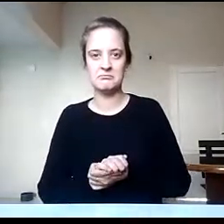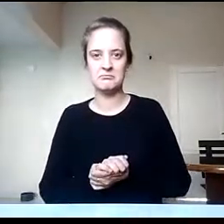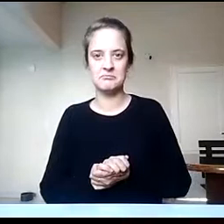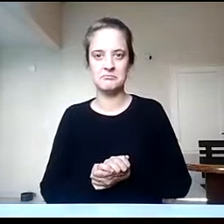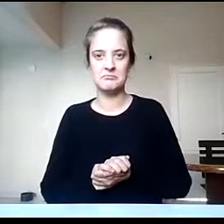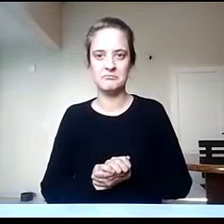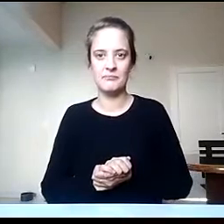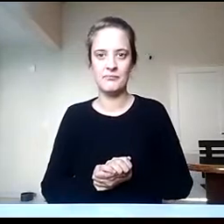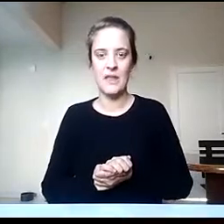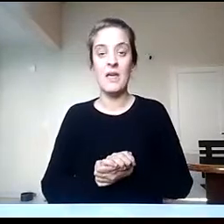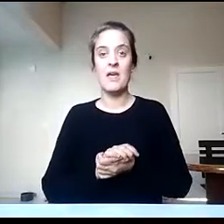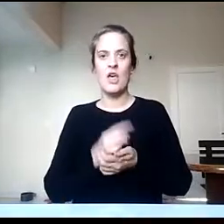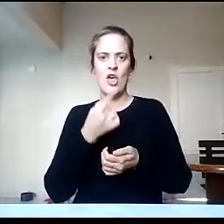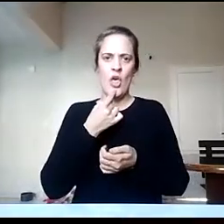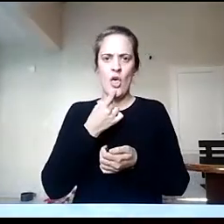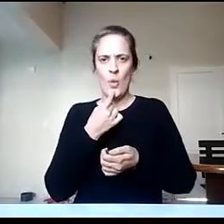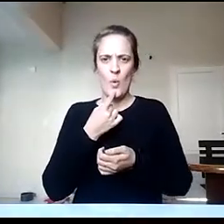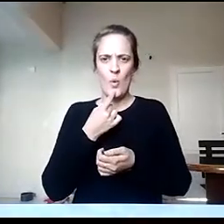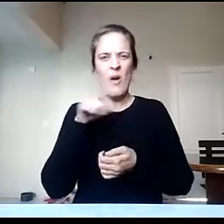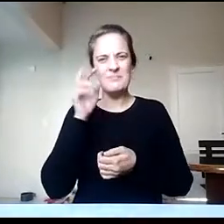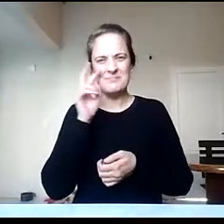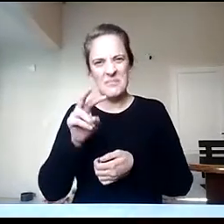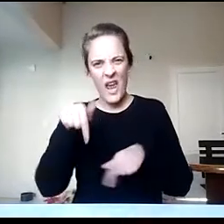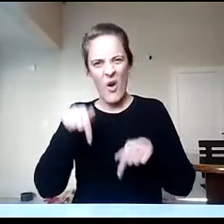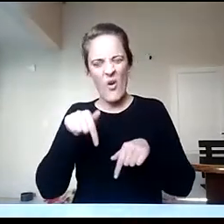algunos interrogantes, no sé si ustedes lo están viendo ahora.